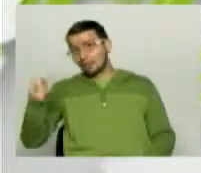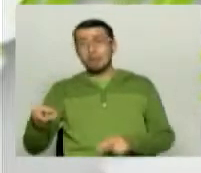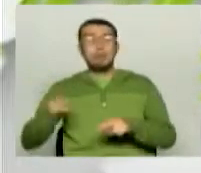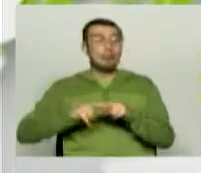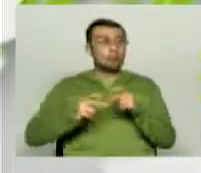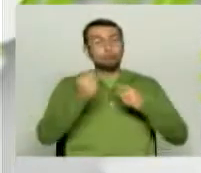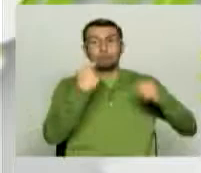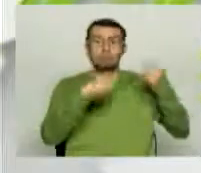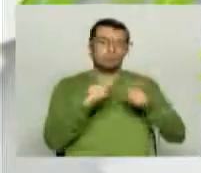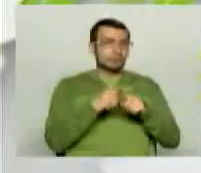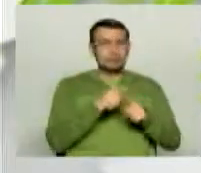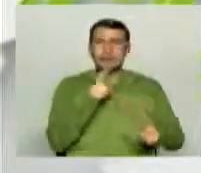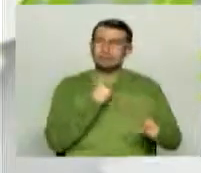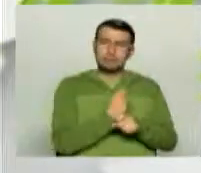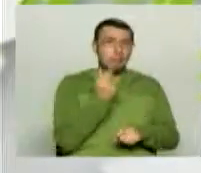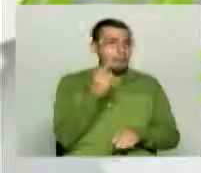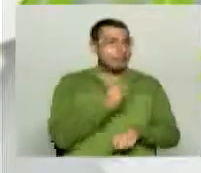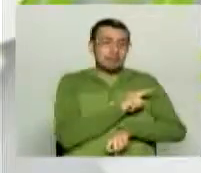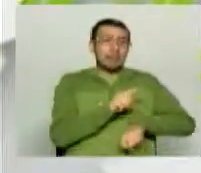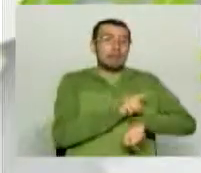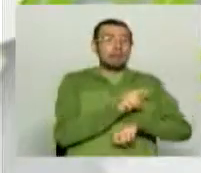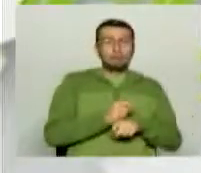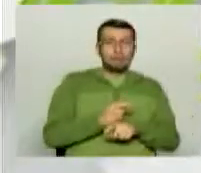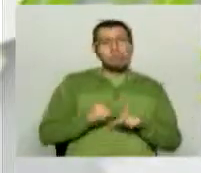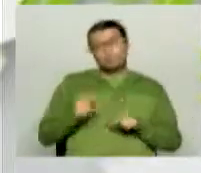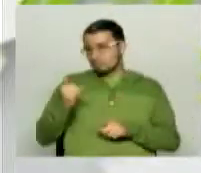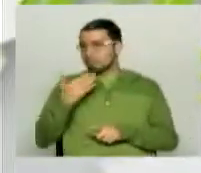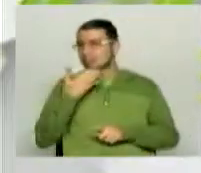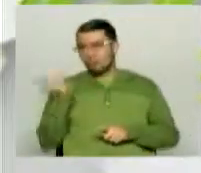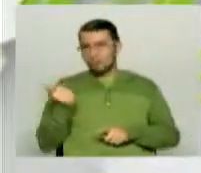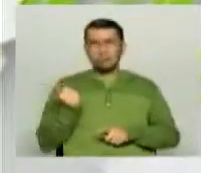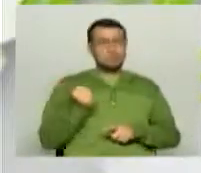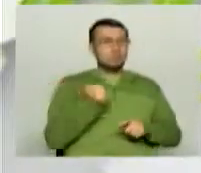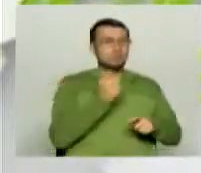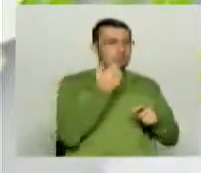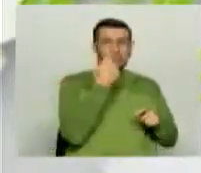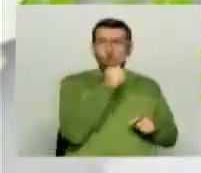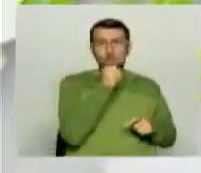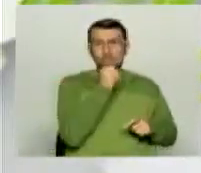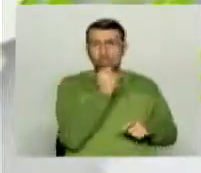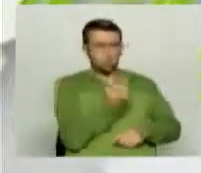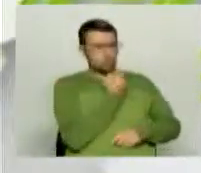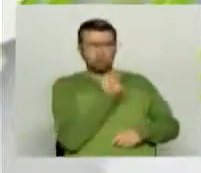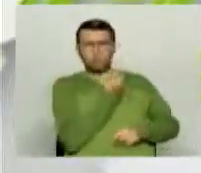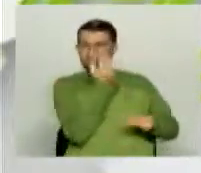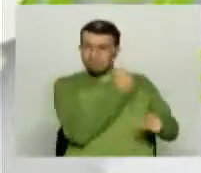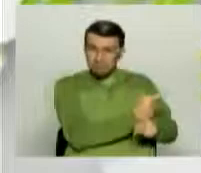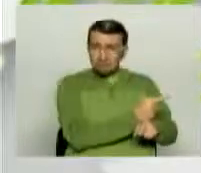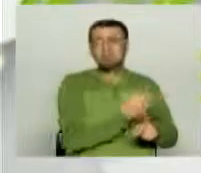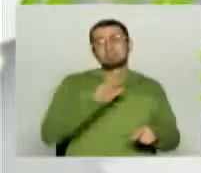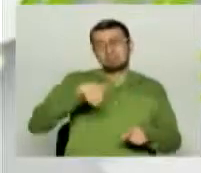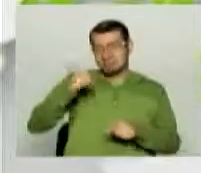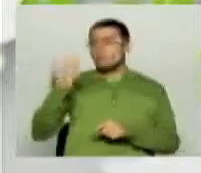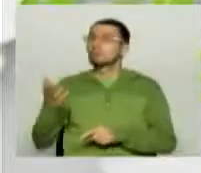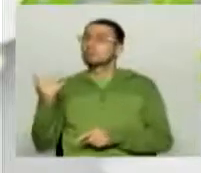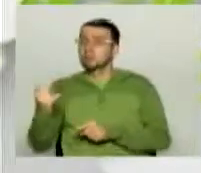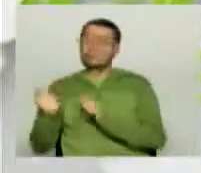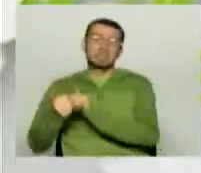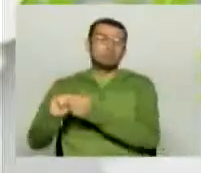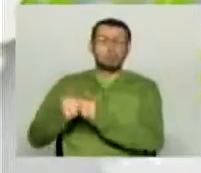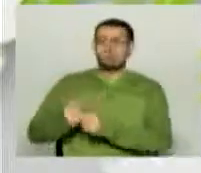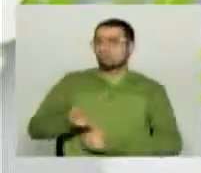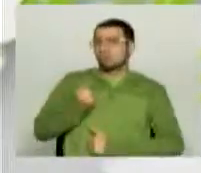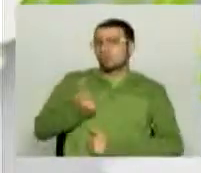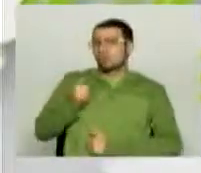era bastante complicado, por eso se dejó de lado el resto de actividades deportivas y se concentró la información general en esa media